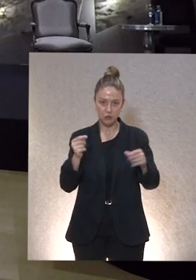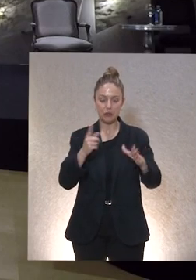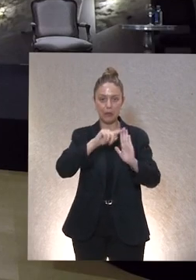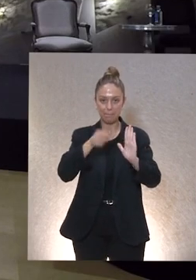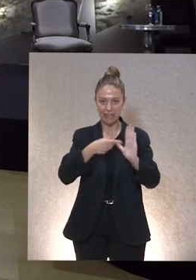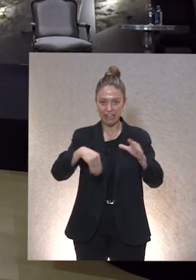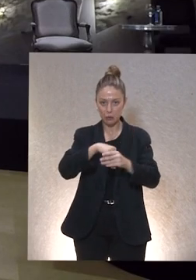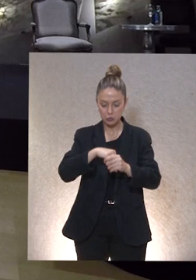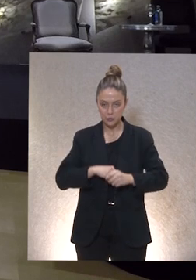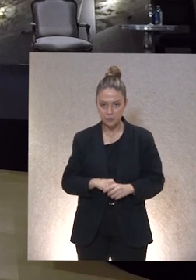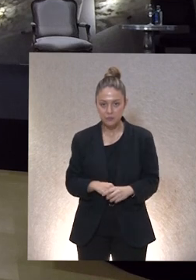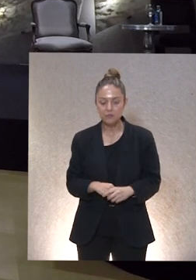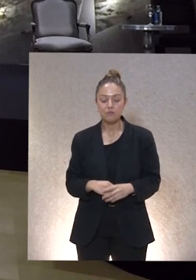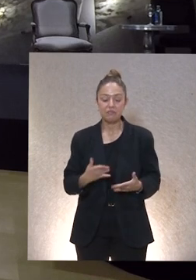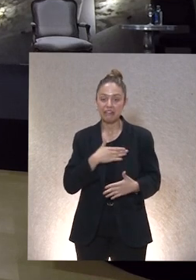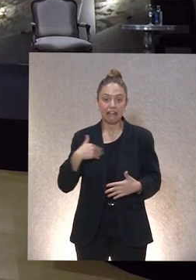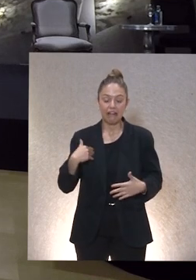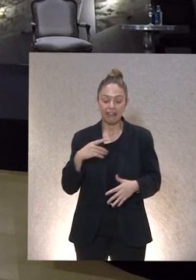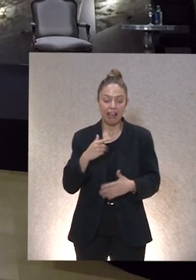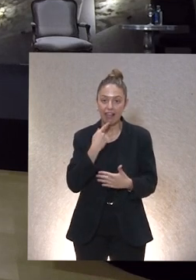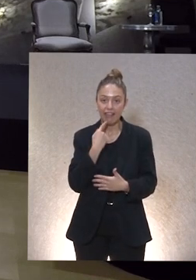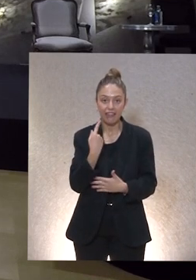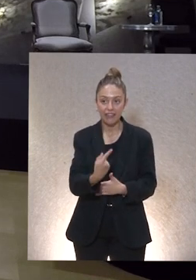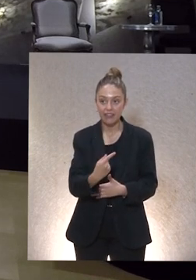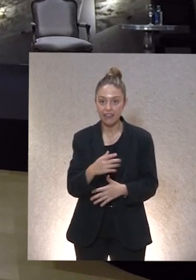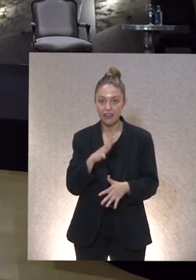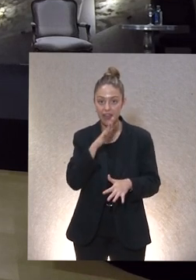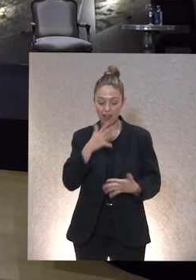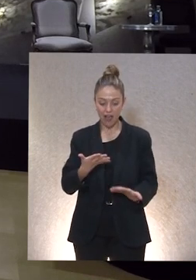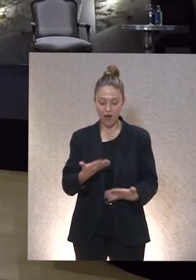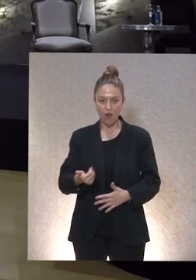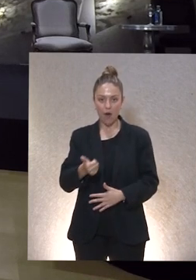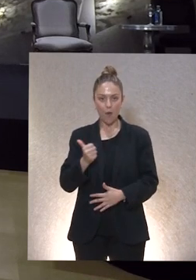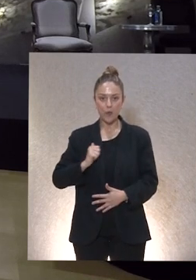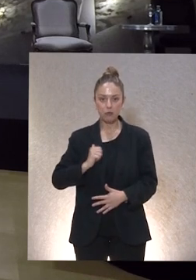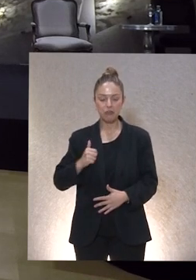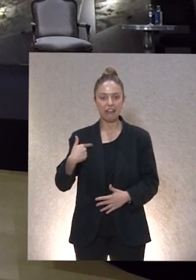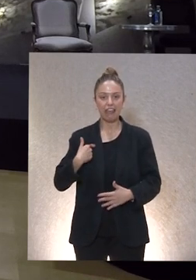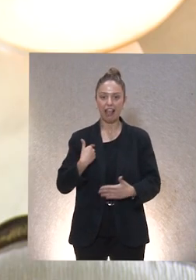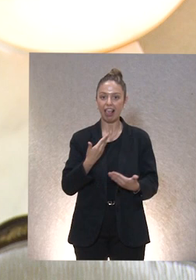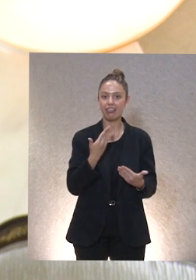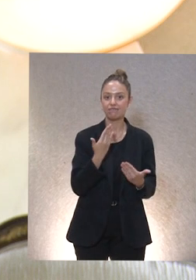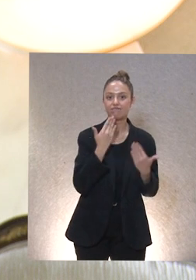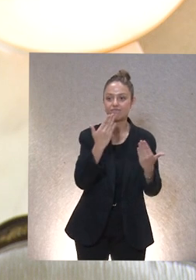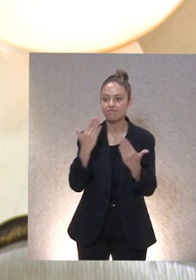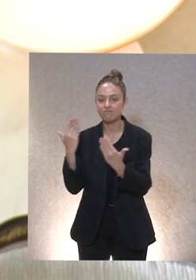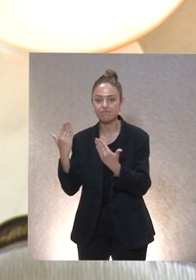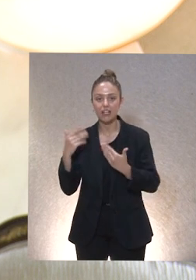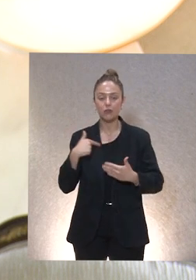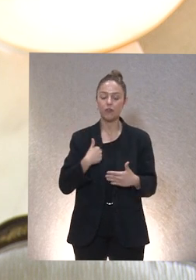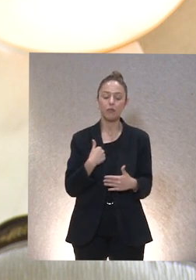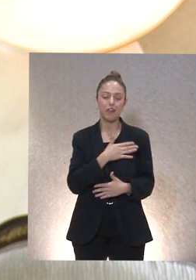Quería decir, todo, que en este momento en el que me han brindado la oportunidad de saludar y abrir este evento, deseo especialmente